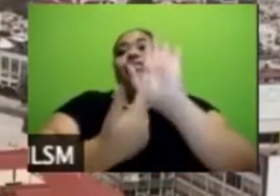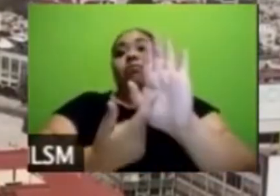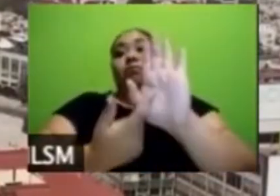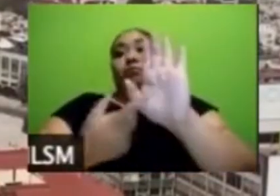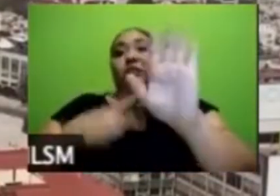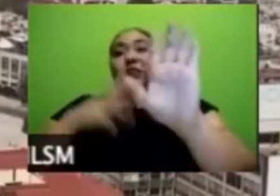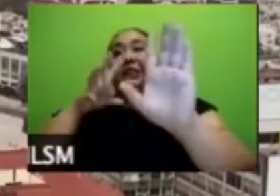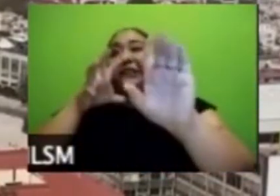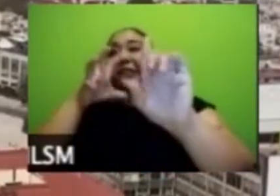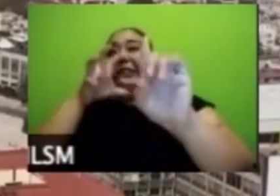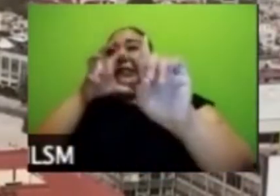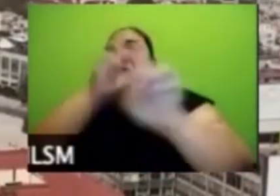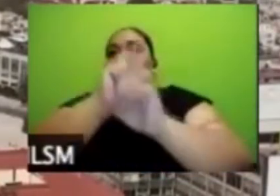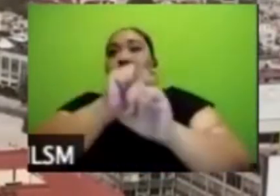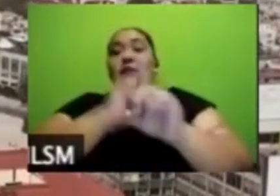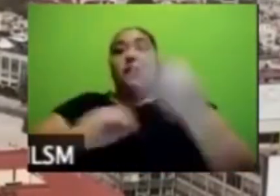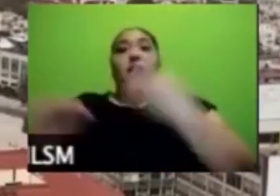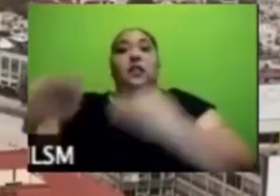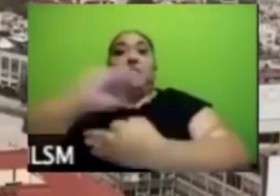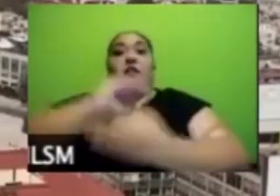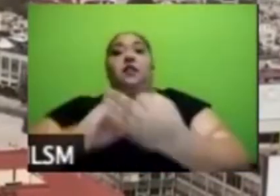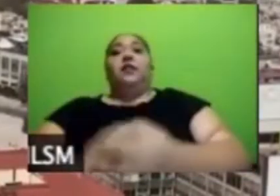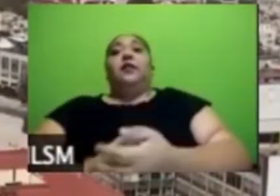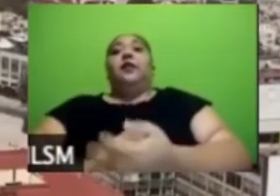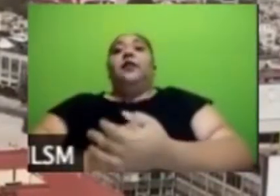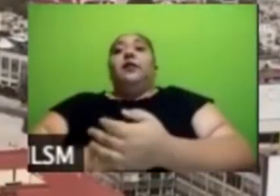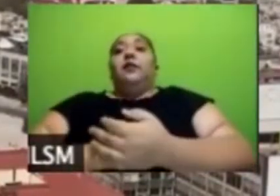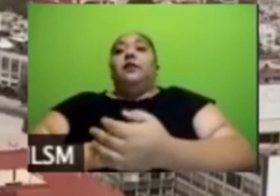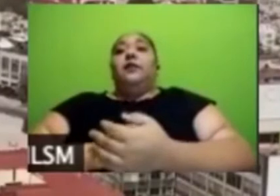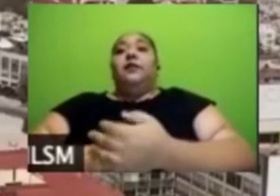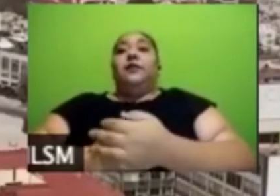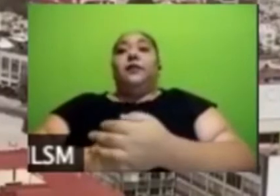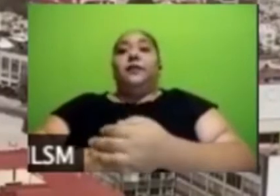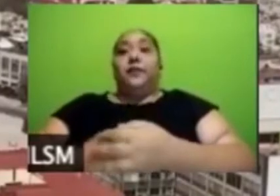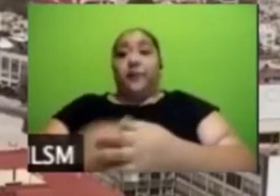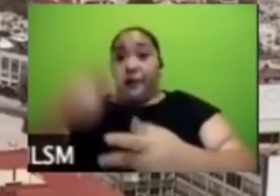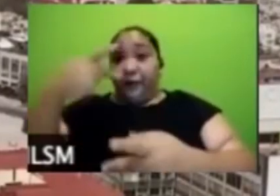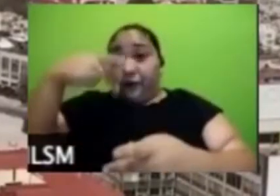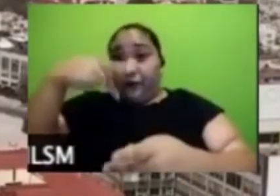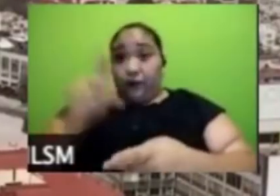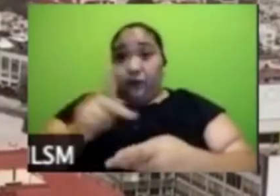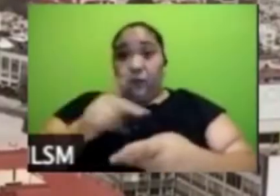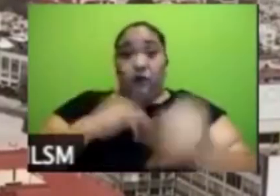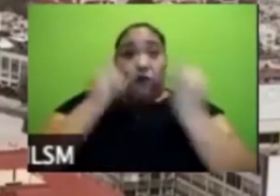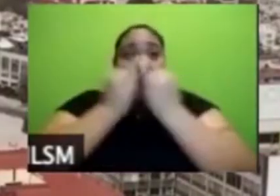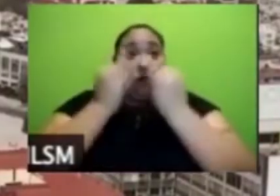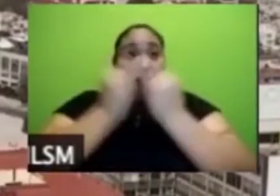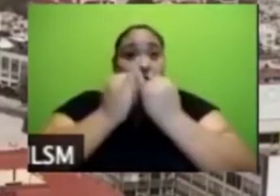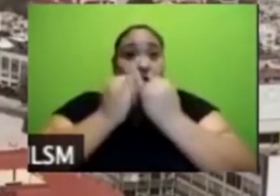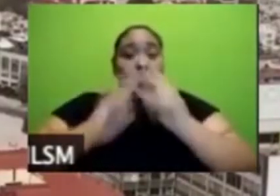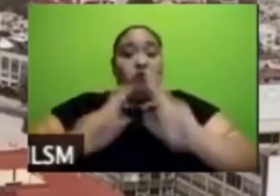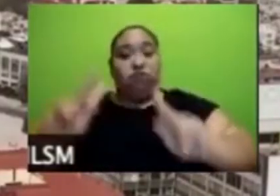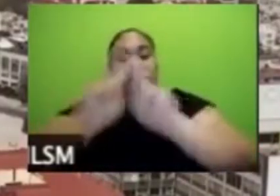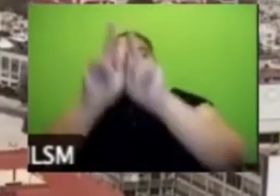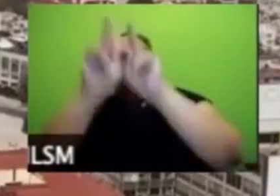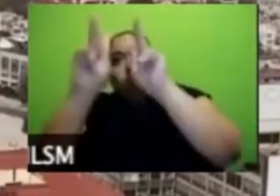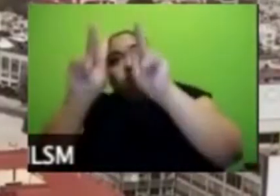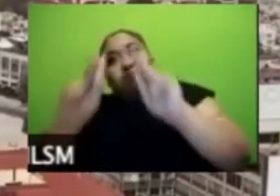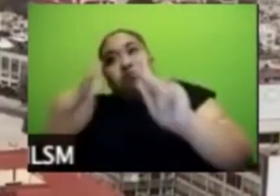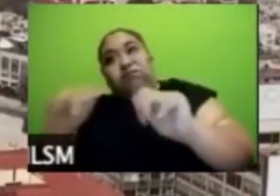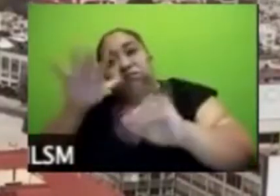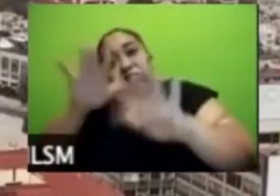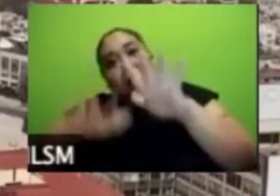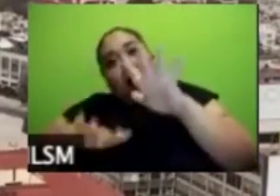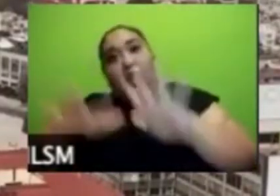a todos pero también ha habido momentos de paz o sea este encierro también ha llegado un momento en reflexionar qué está pasando